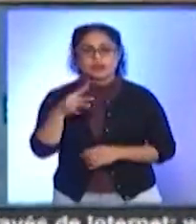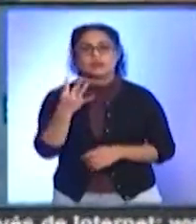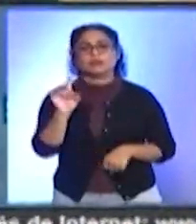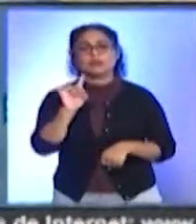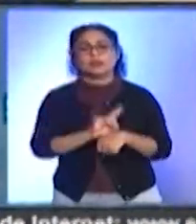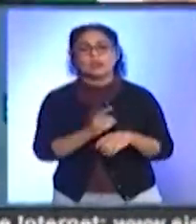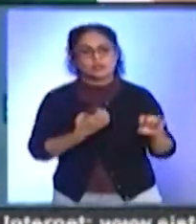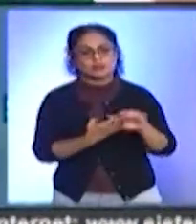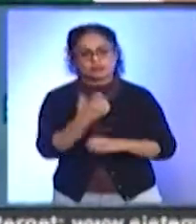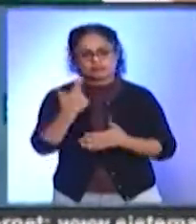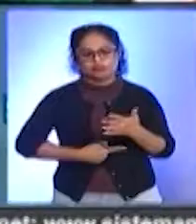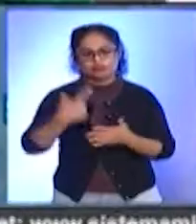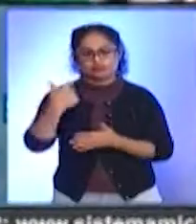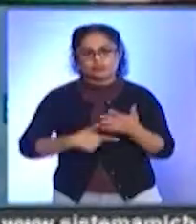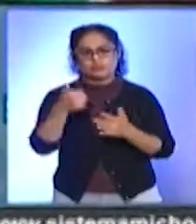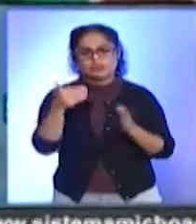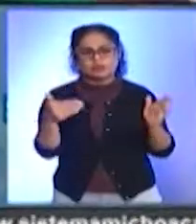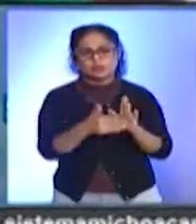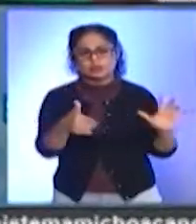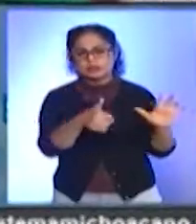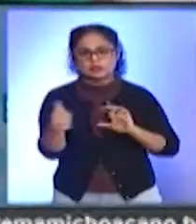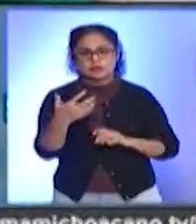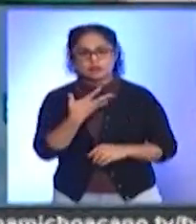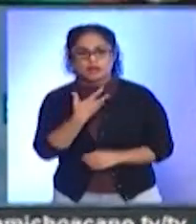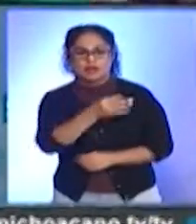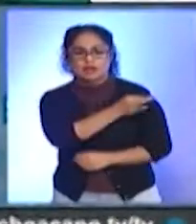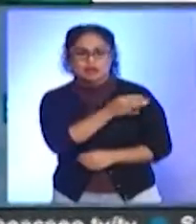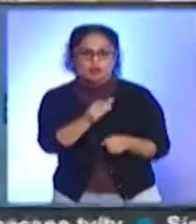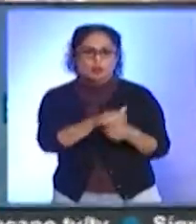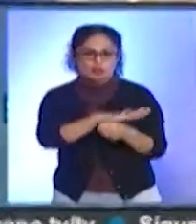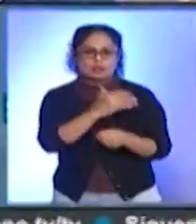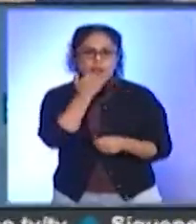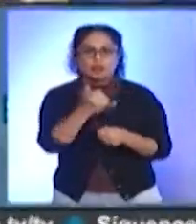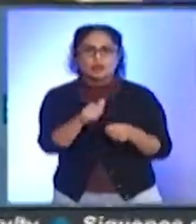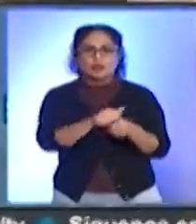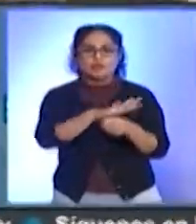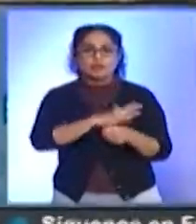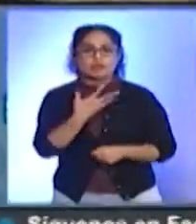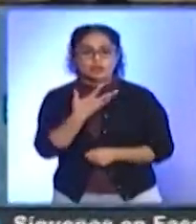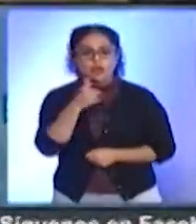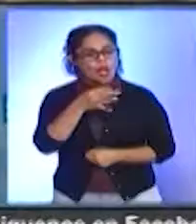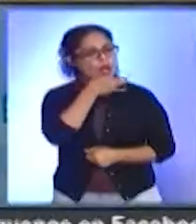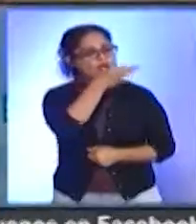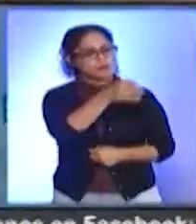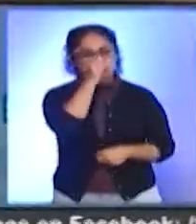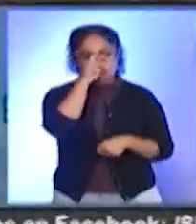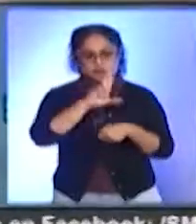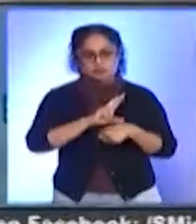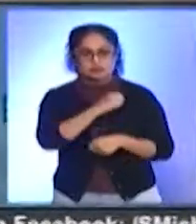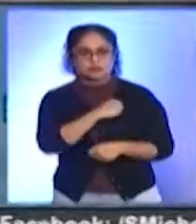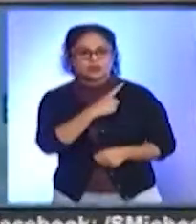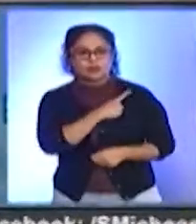Estado ha contabilizado 6,637 casos activos de COVID-19, informó la Secretaría de Salud de Michoacán. A través del